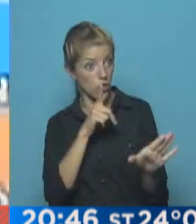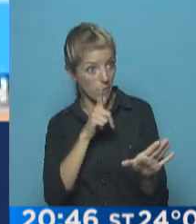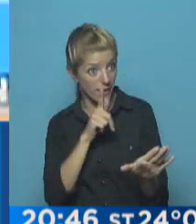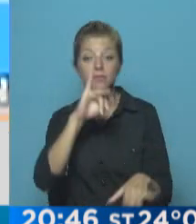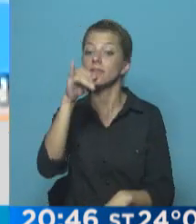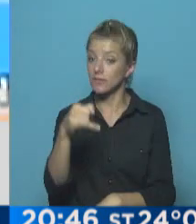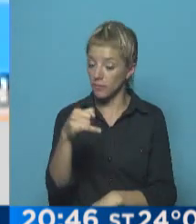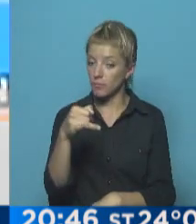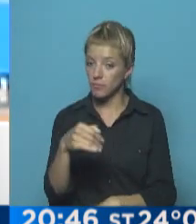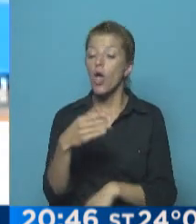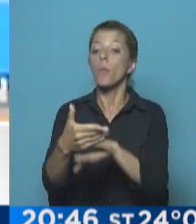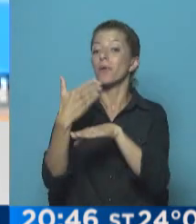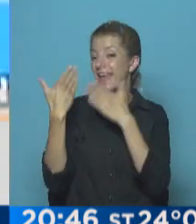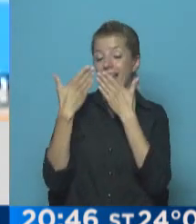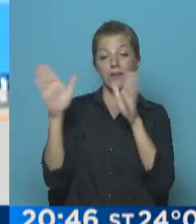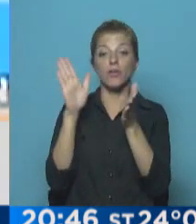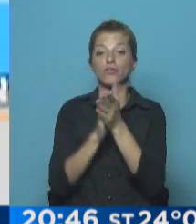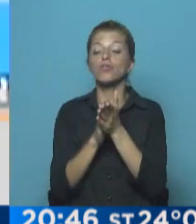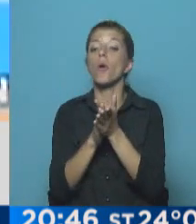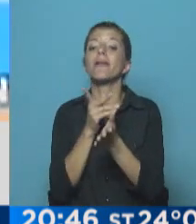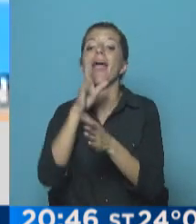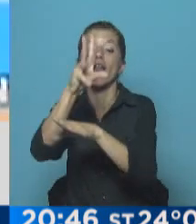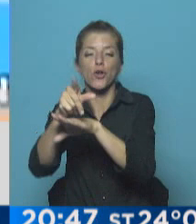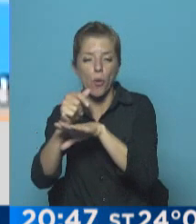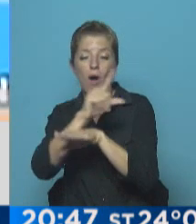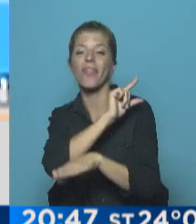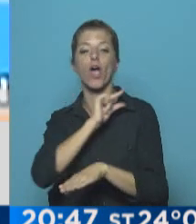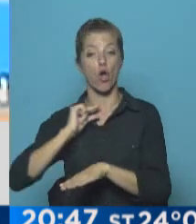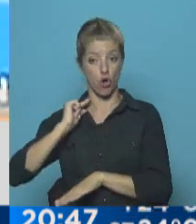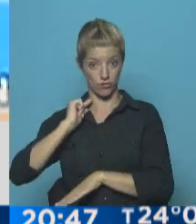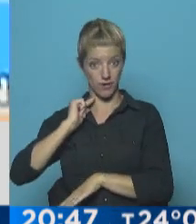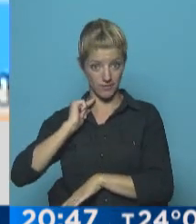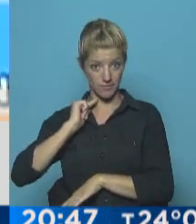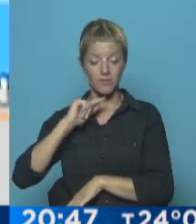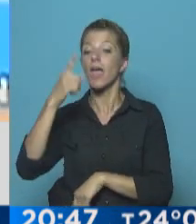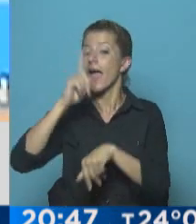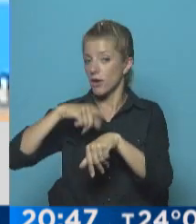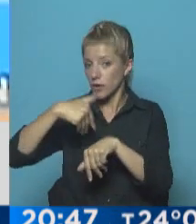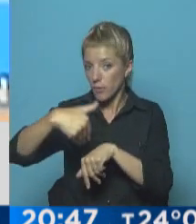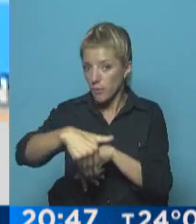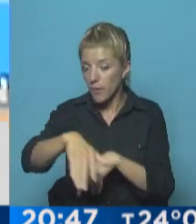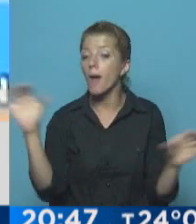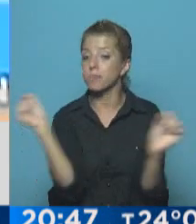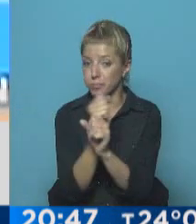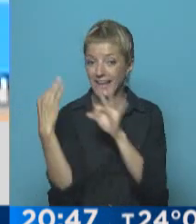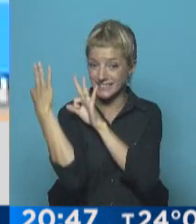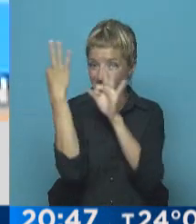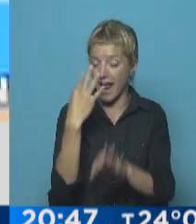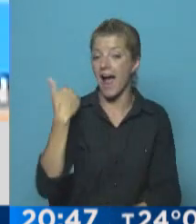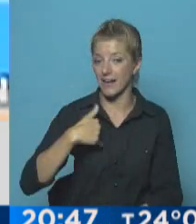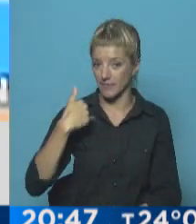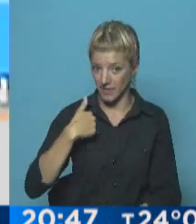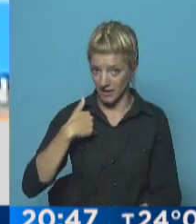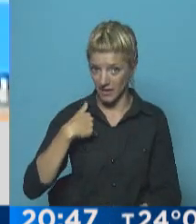exactamente porque fue sobreseída por la causa del robo de joyas en Paraguay y en las próximas horas se concretará ya su llegada, está